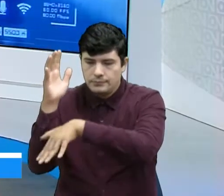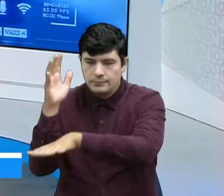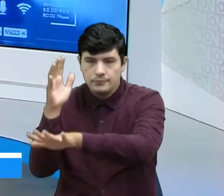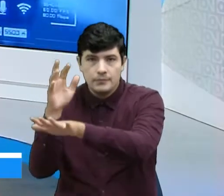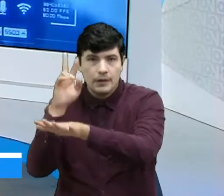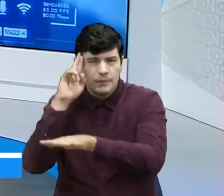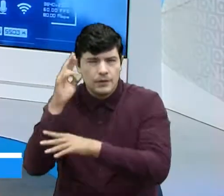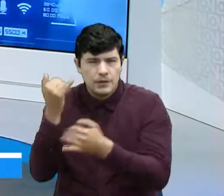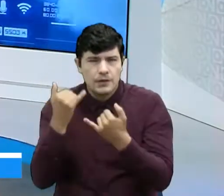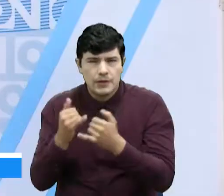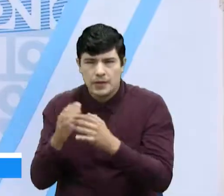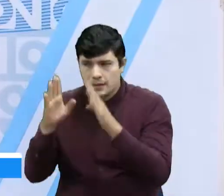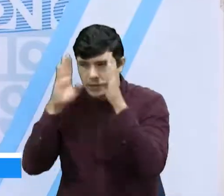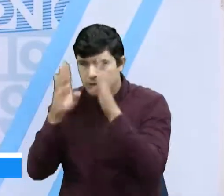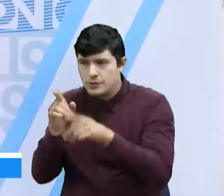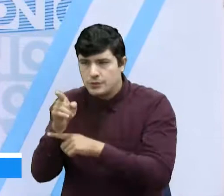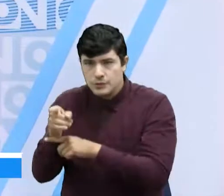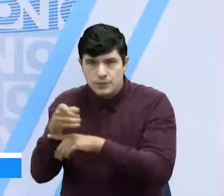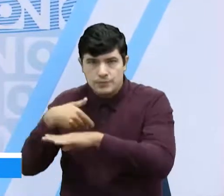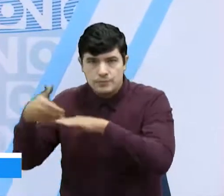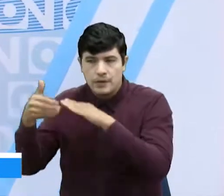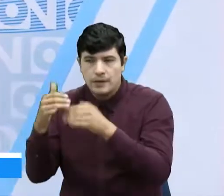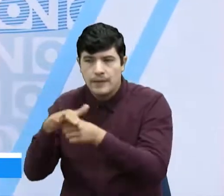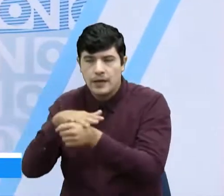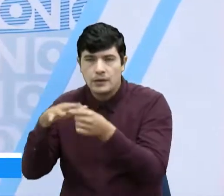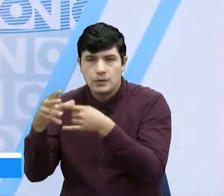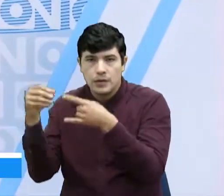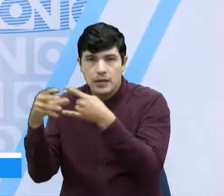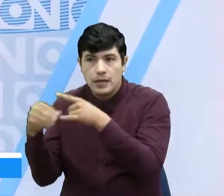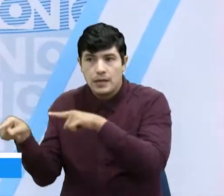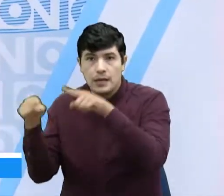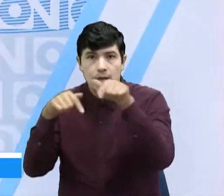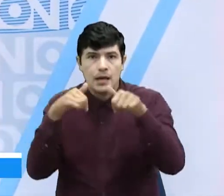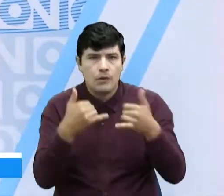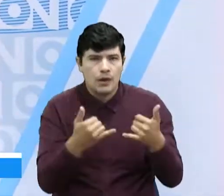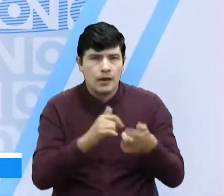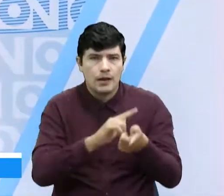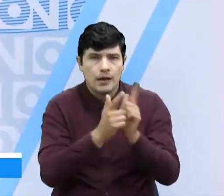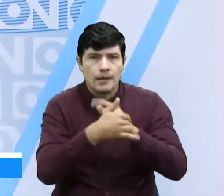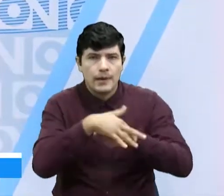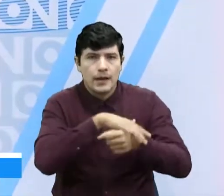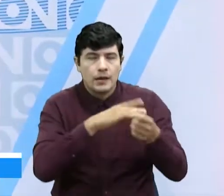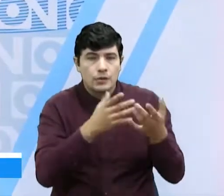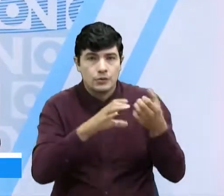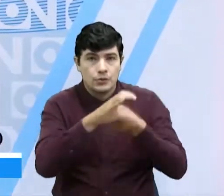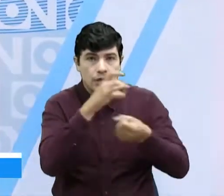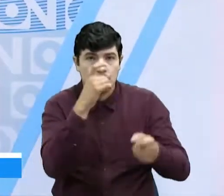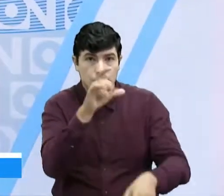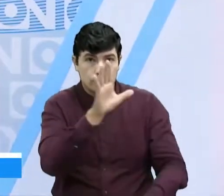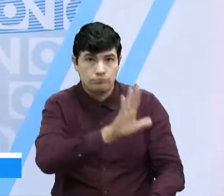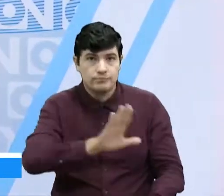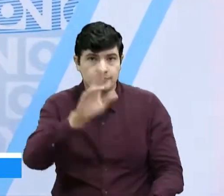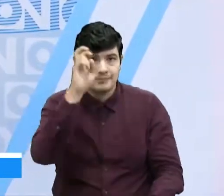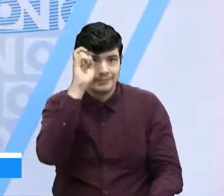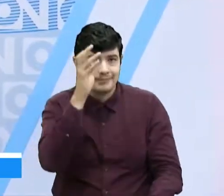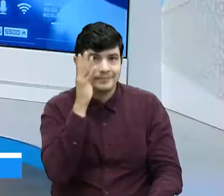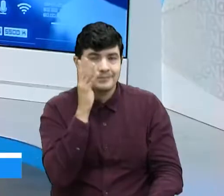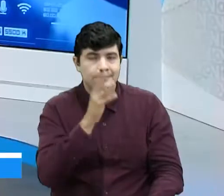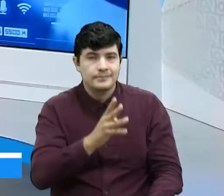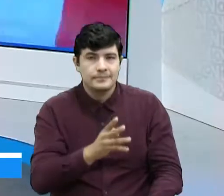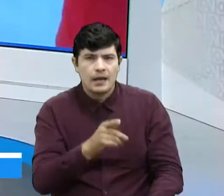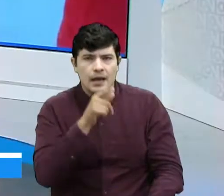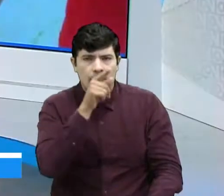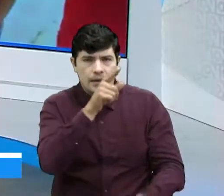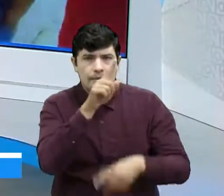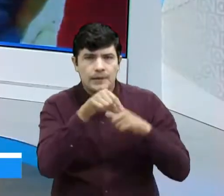Atenderemos esta petición del barrio San Francisco y del barrio San Francisco nos trasladamos rápidamente a Cúcuta, la capital norte santandereana, desde